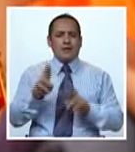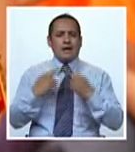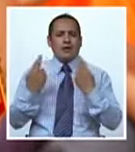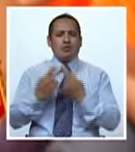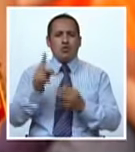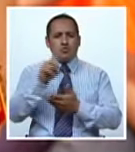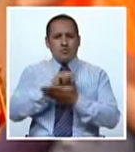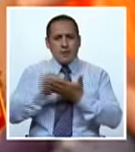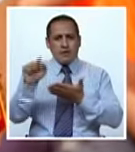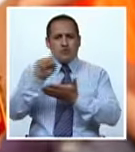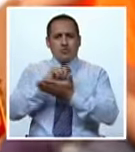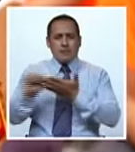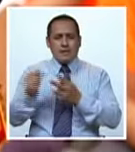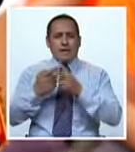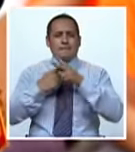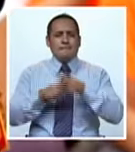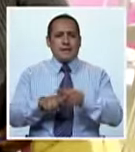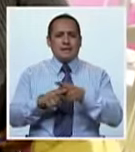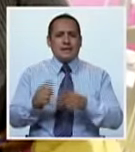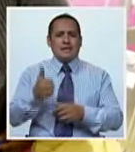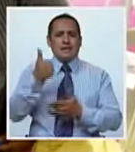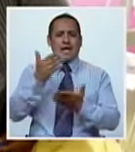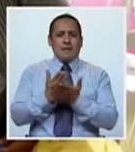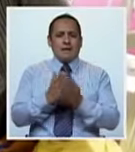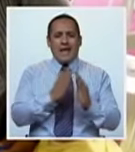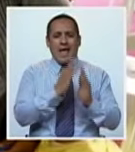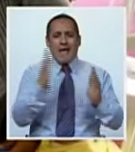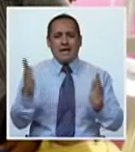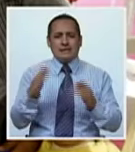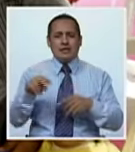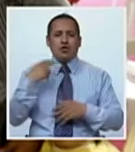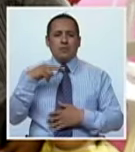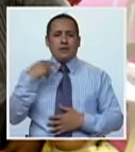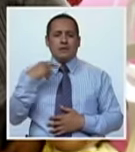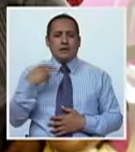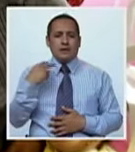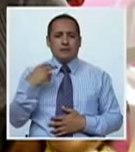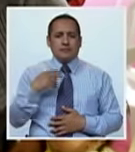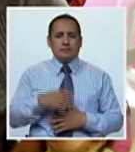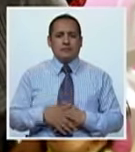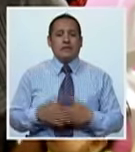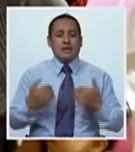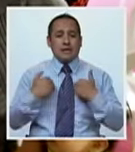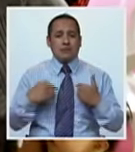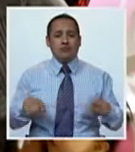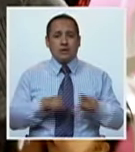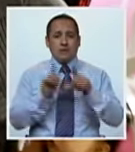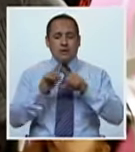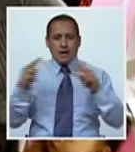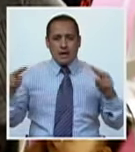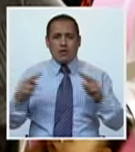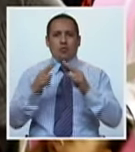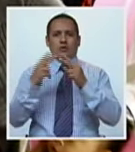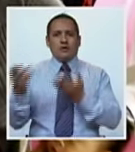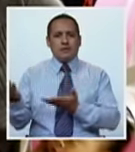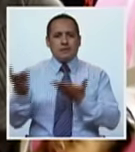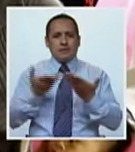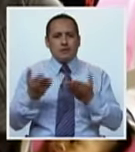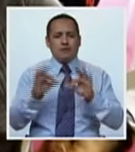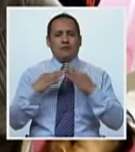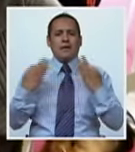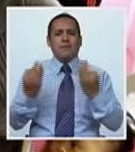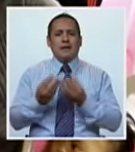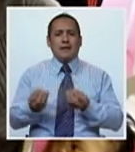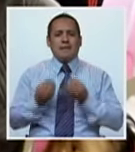mensual con padres de familia. Esto empieza desde abril a noviembre. Y tenemos también encuentro o recibimiento de